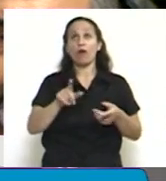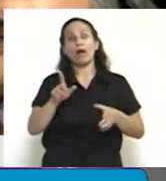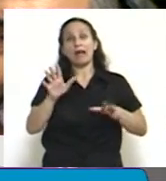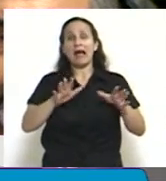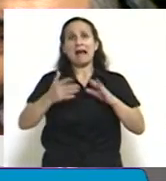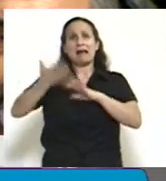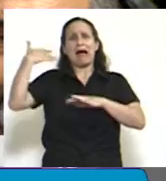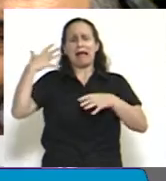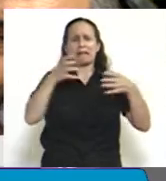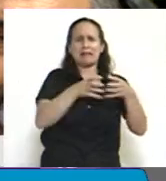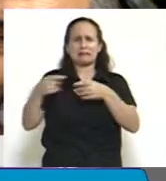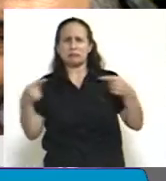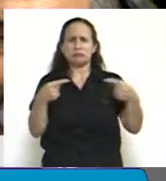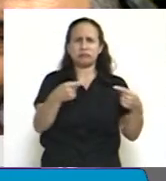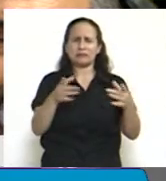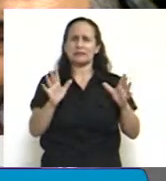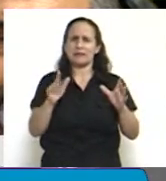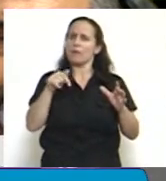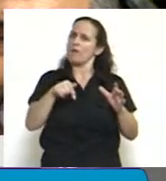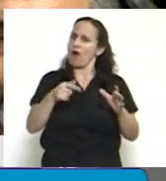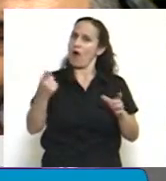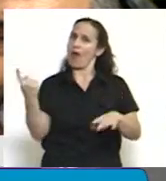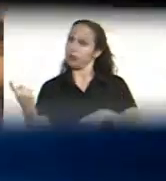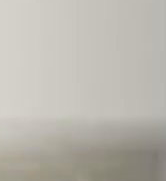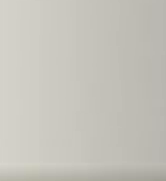enfrentamientos se fue perdiendo. Muchas gracias.